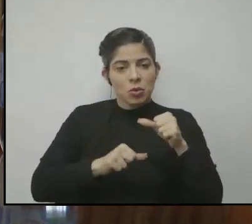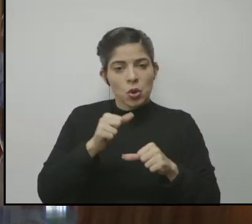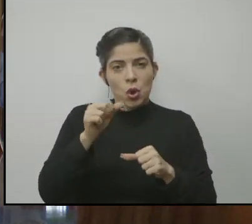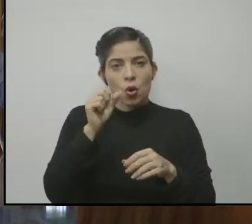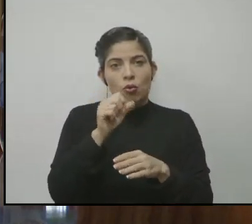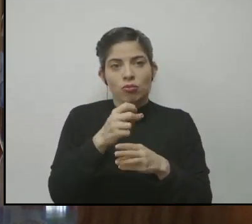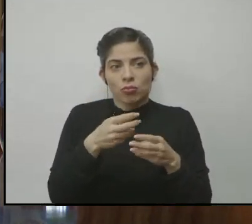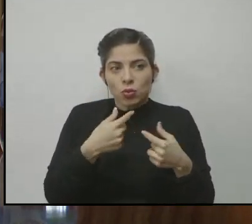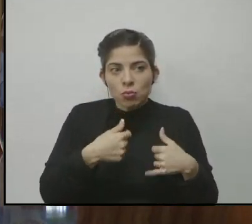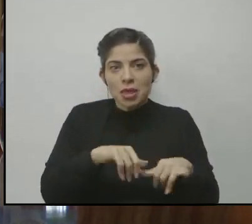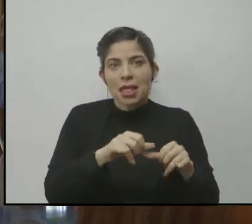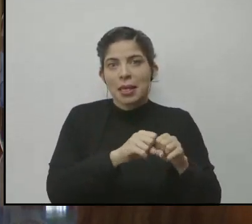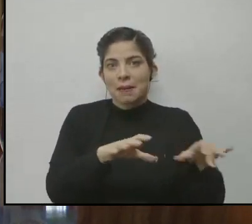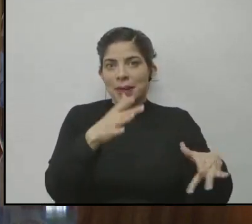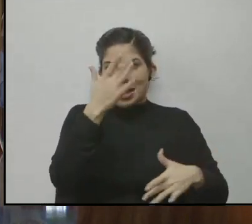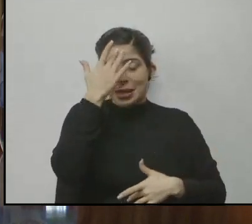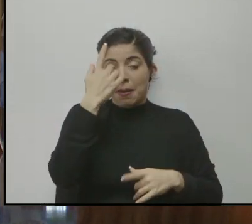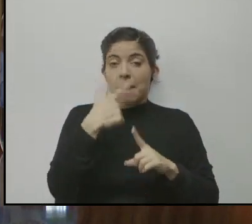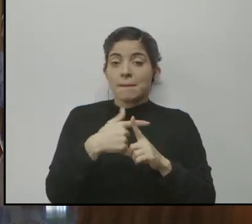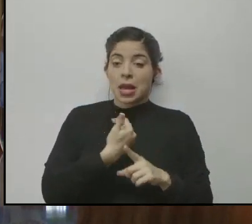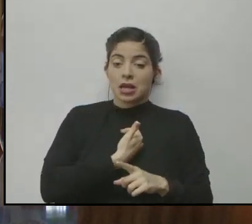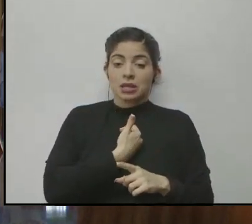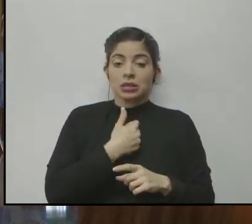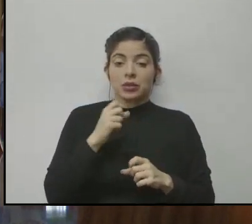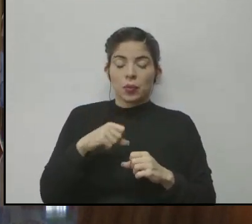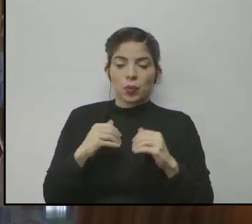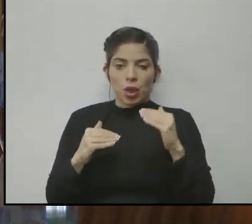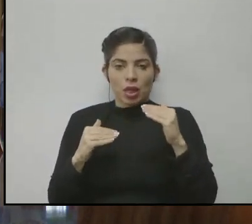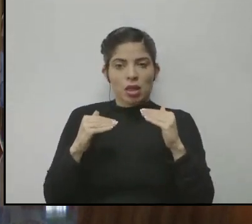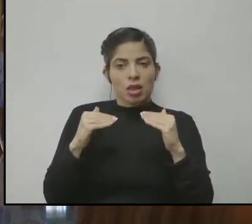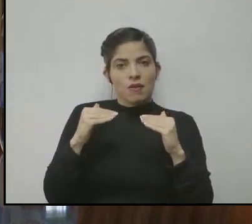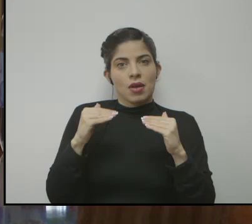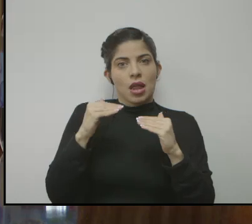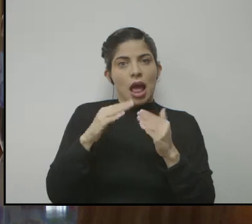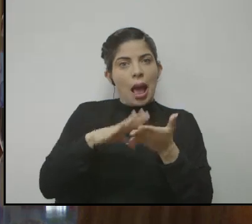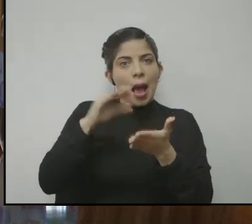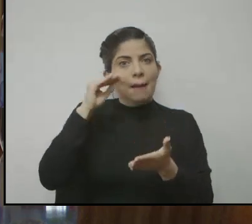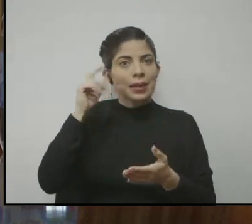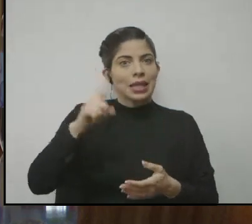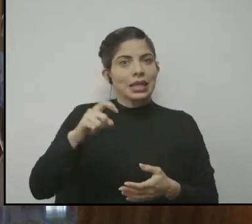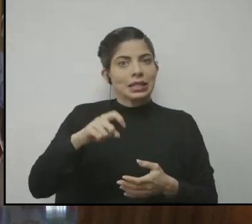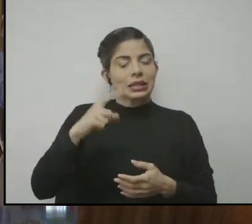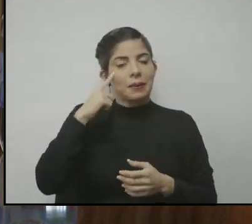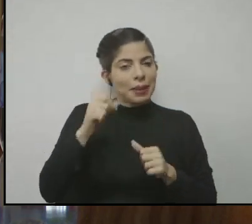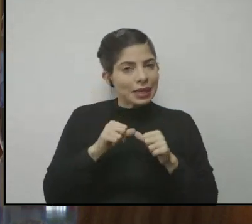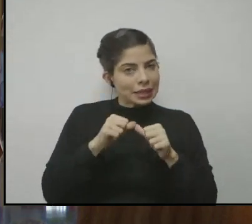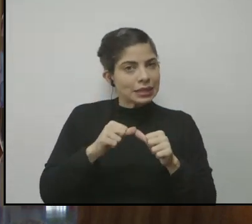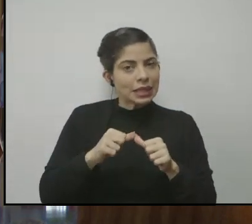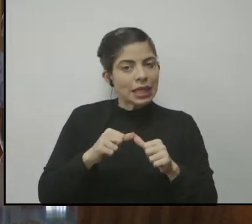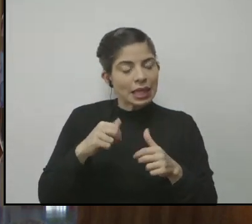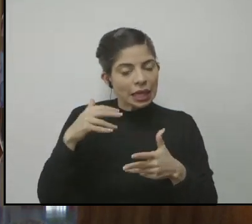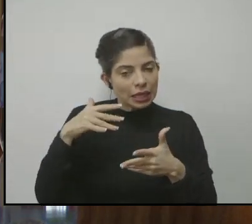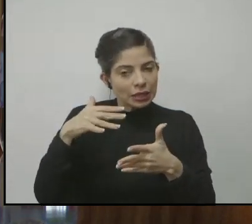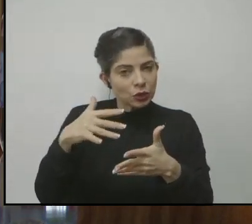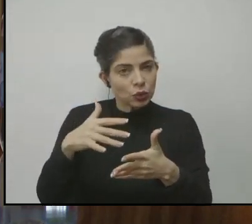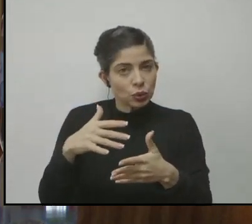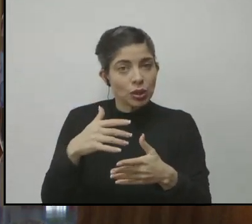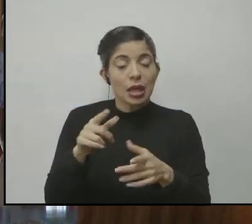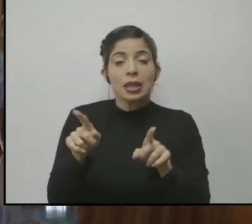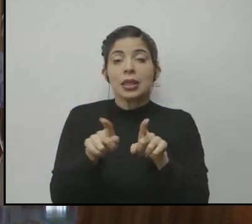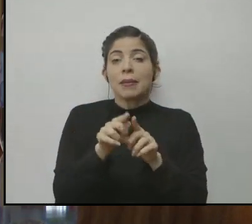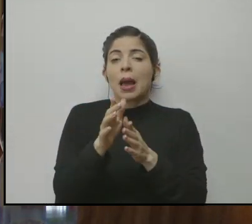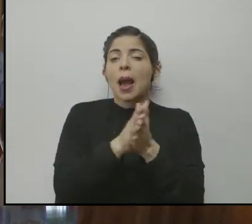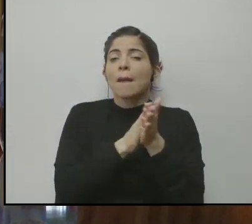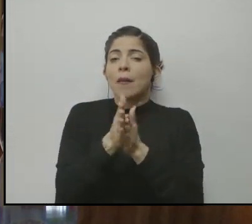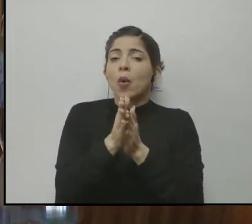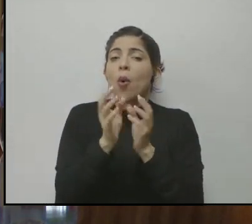pandemia y que además puedan nivelarse todos esos aprendizajes que son necesarios para continuar en el servicio educativo, aprovechar